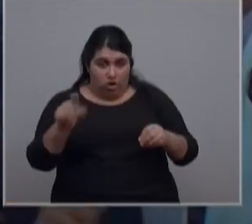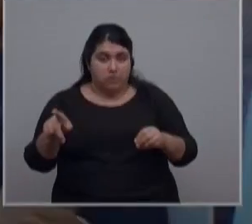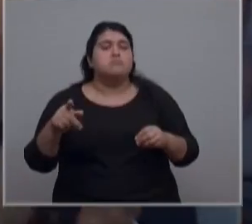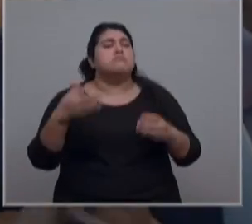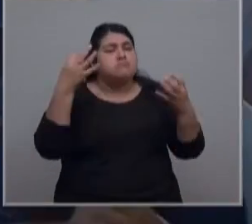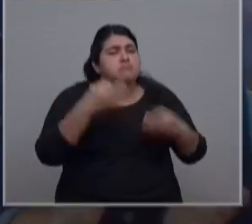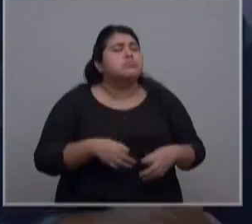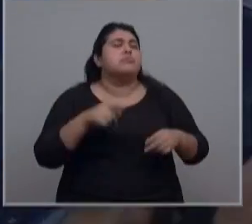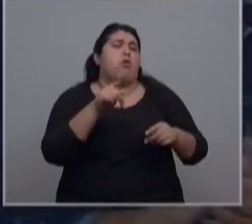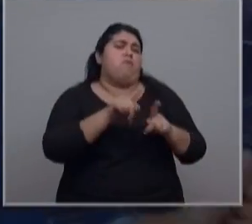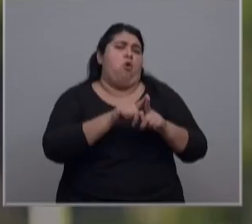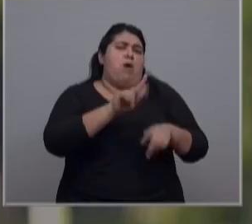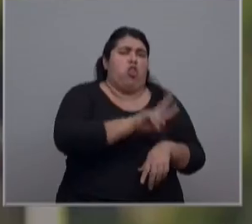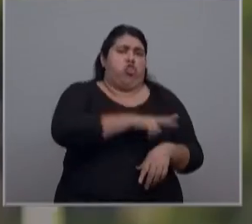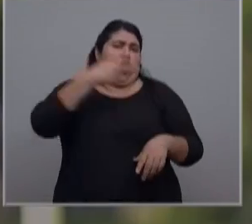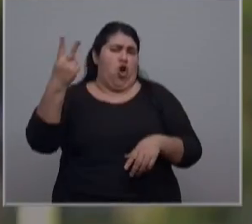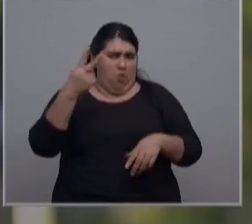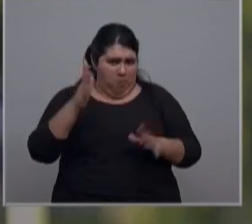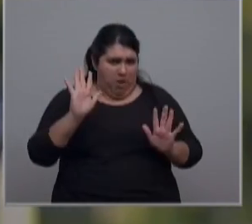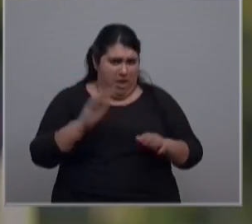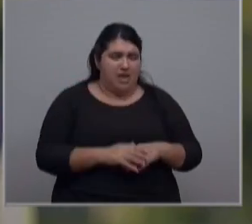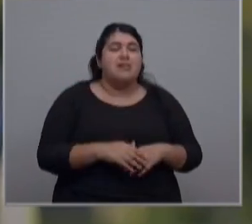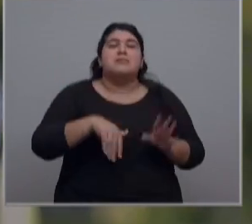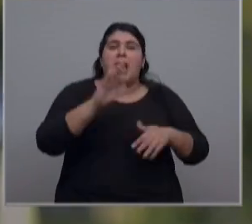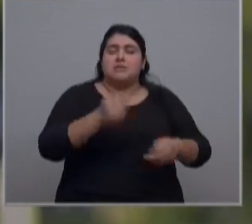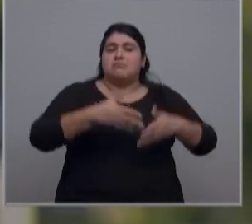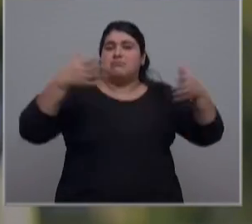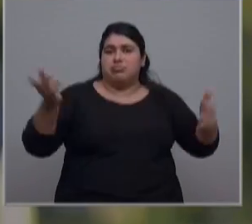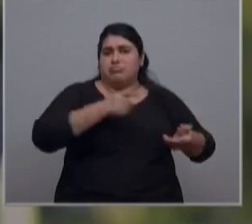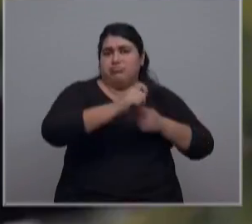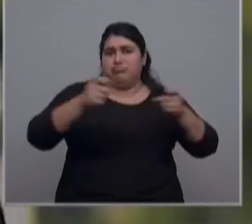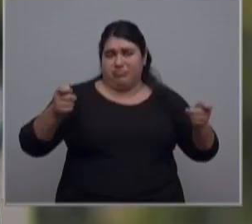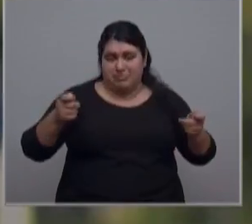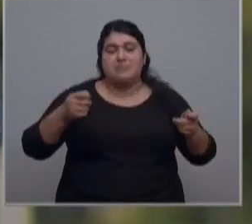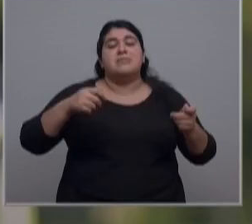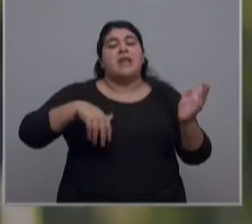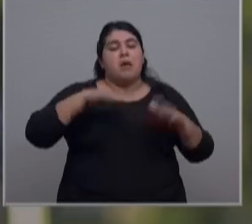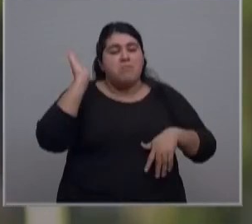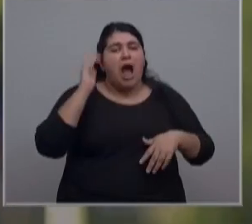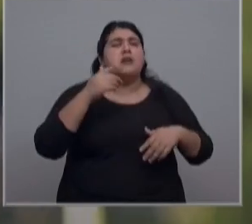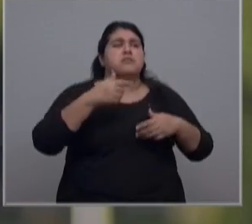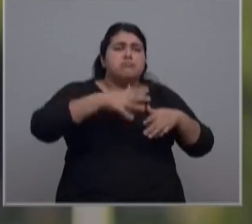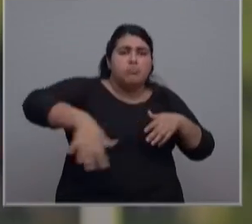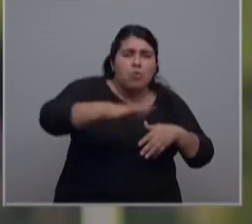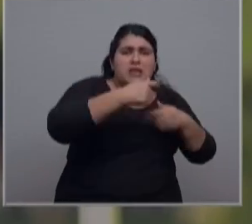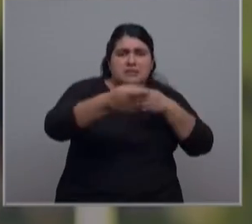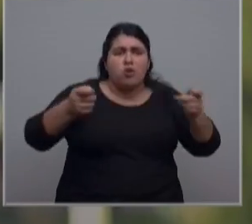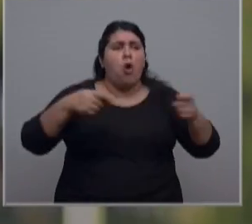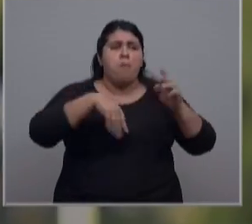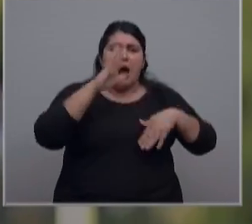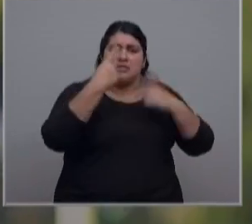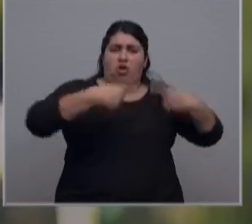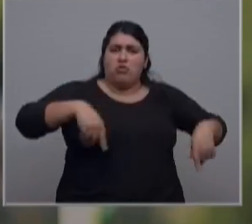15 el servicio alimentario escolar en la provincia de Buenos Aires. Más monto por ración, más cantidad